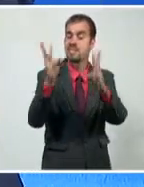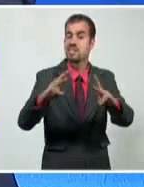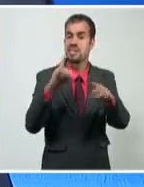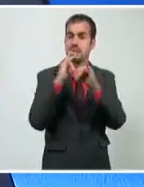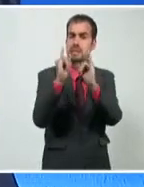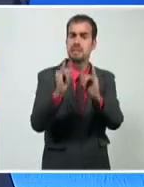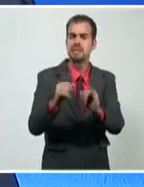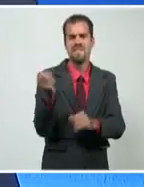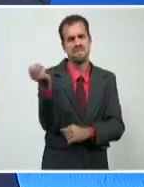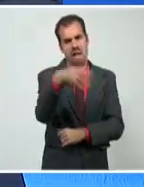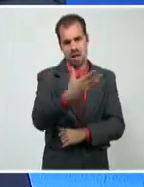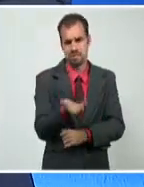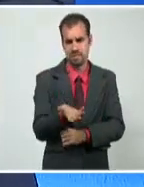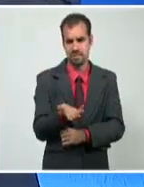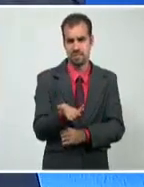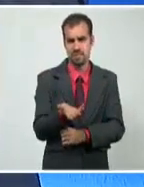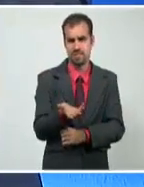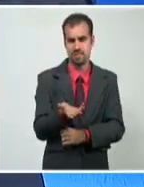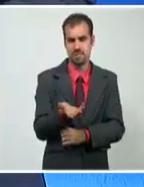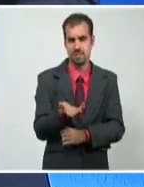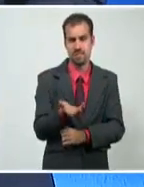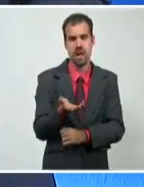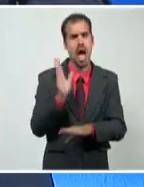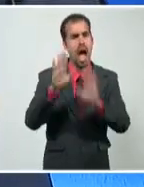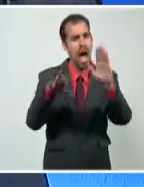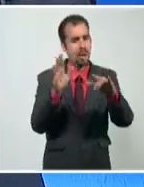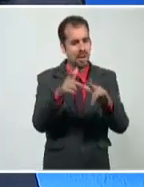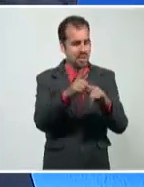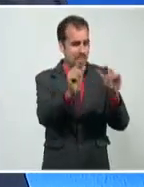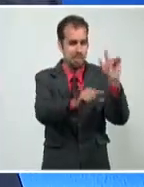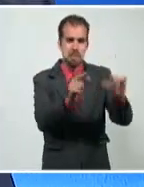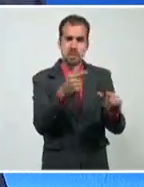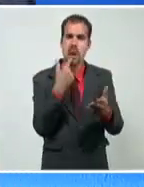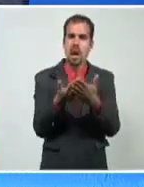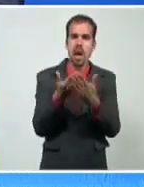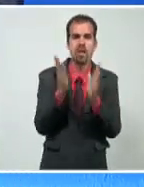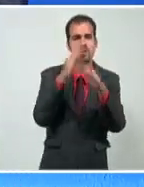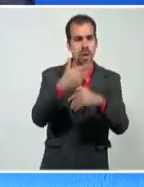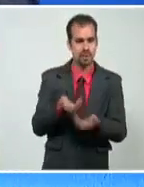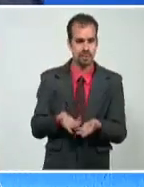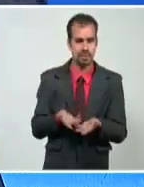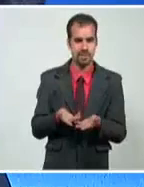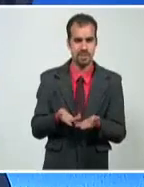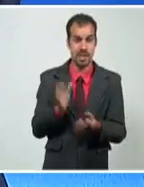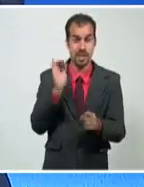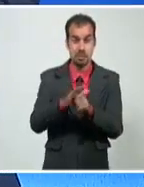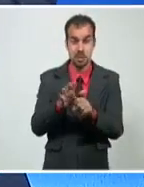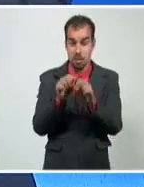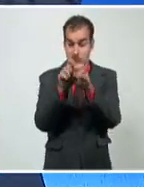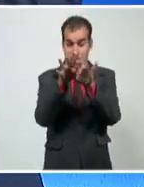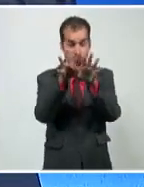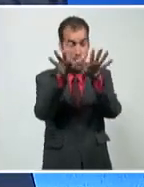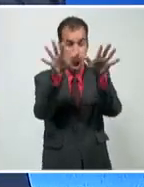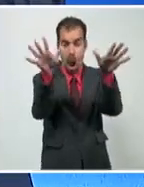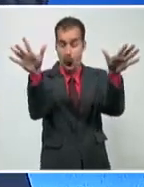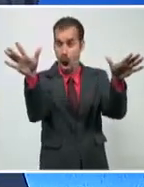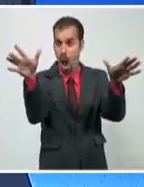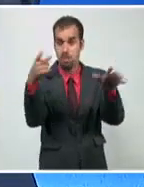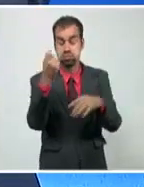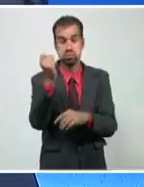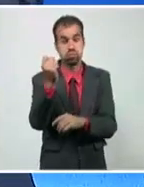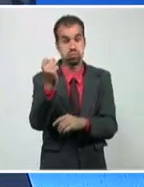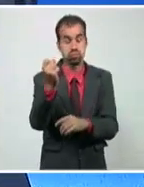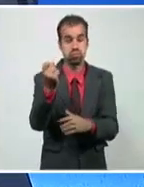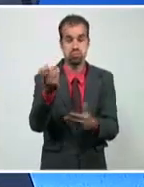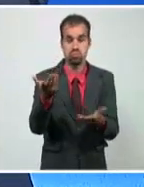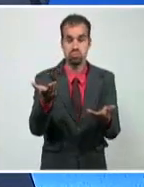que muchas veces no se comprueban y que comienzan a multiplicarse a toda velocidad. En ocasiones los que buscan